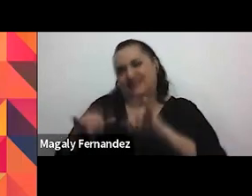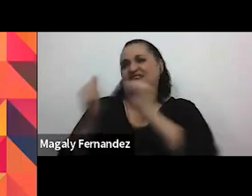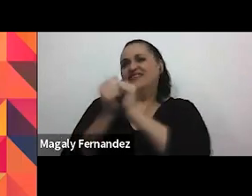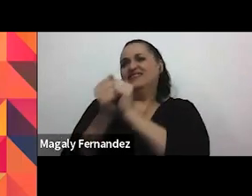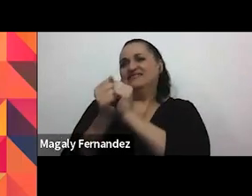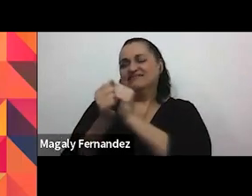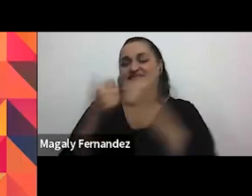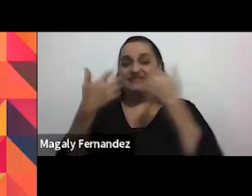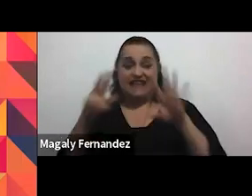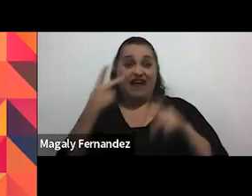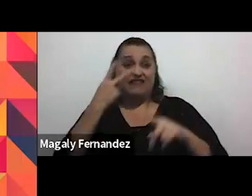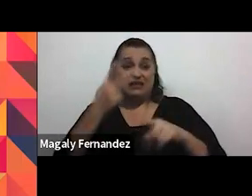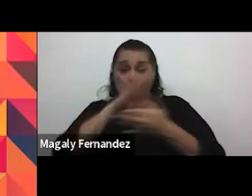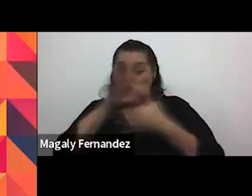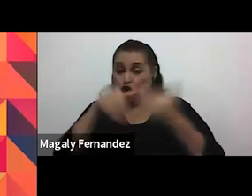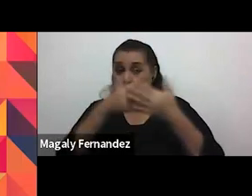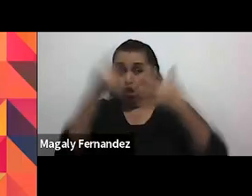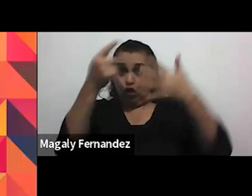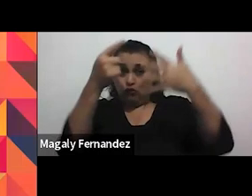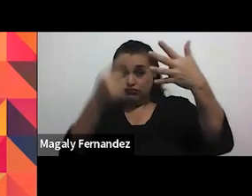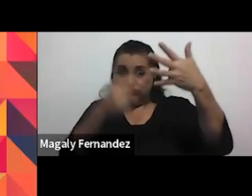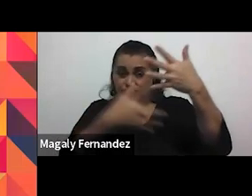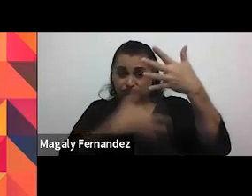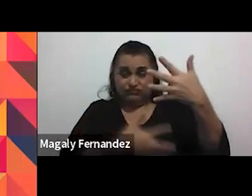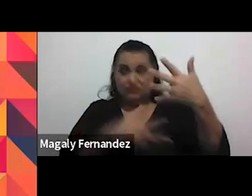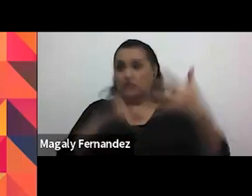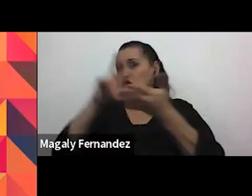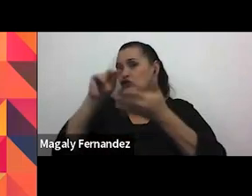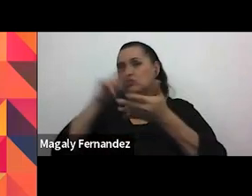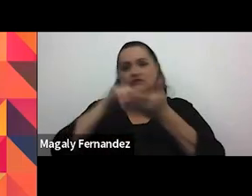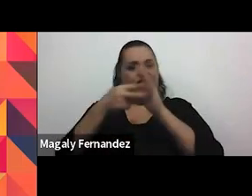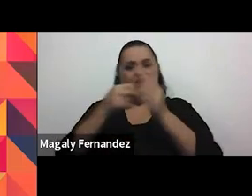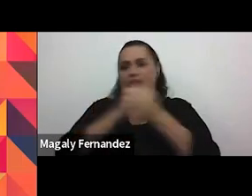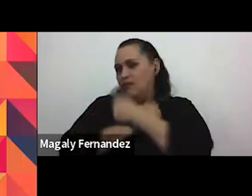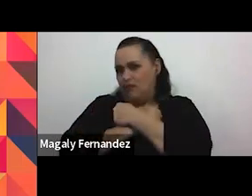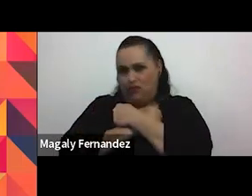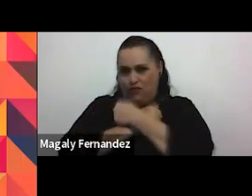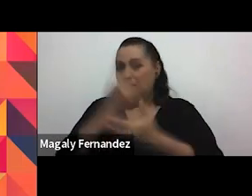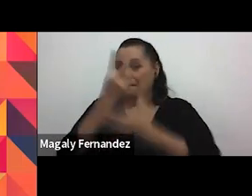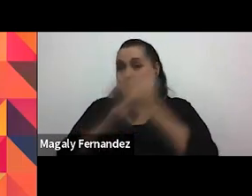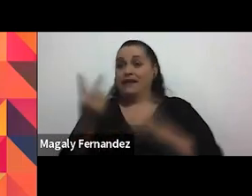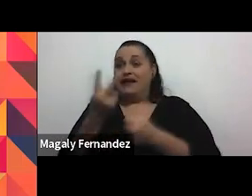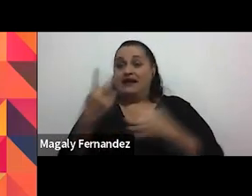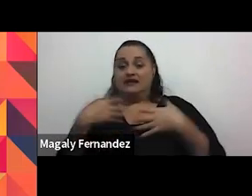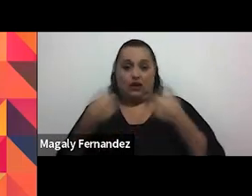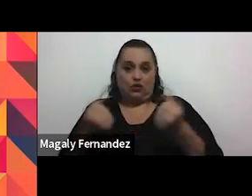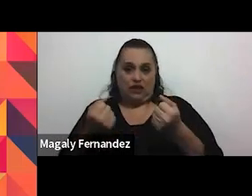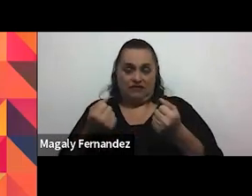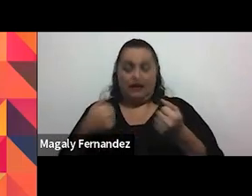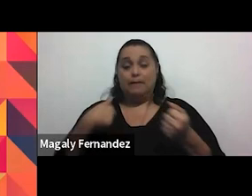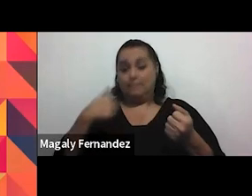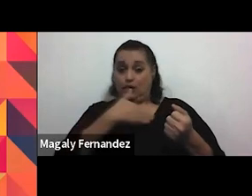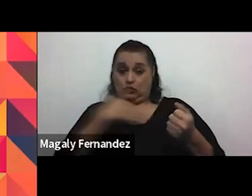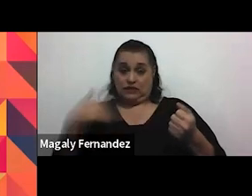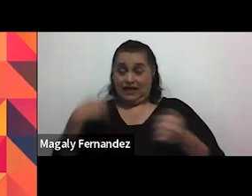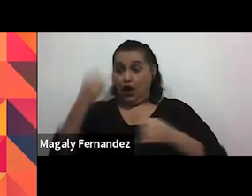es amor que no es una relación de pareja saludable y ahora me gustaría que en estos últimos en